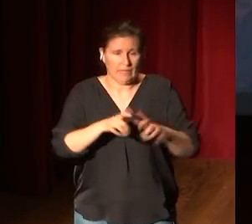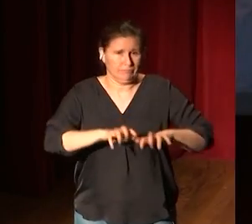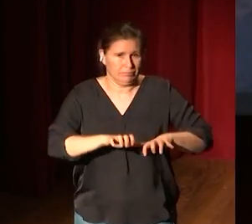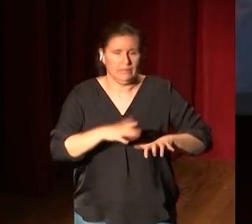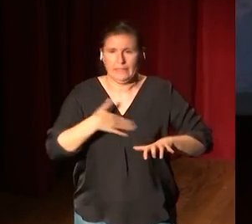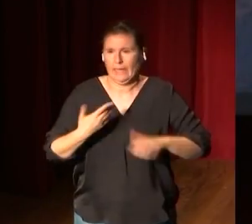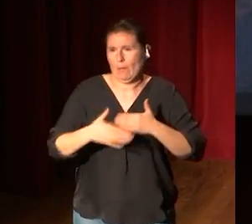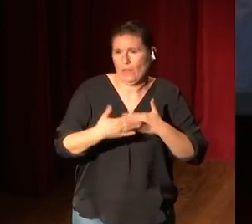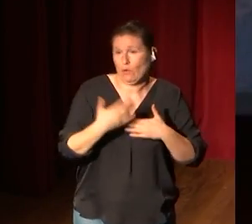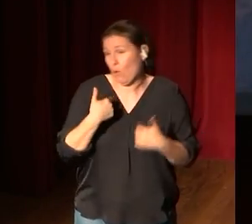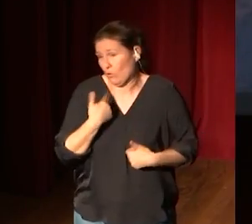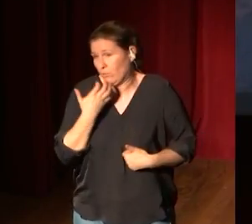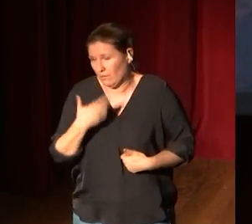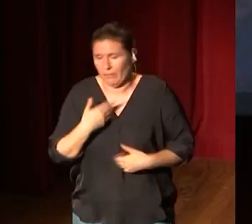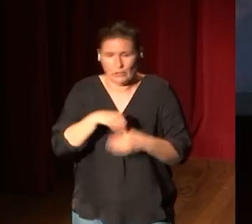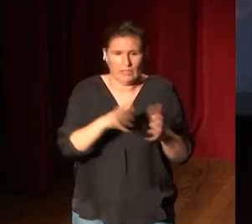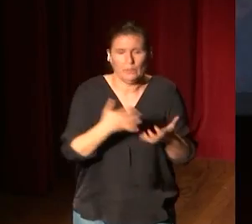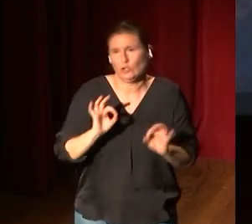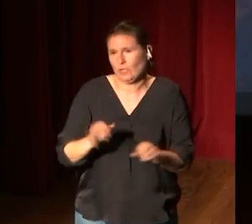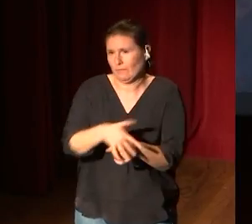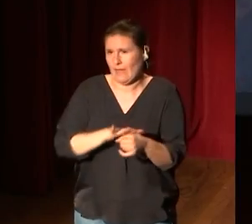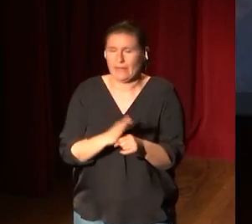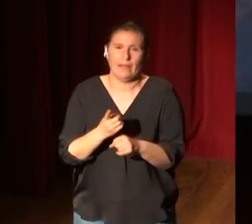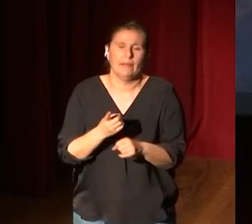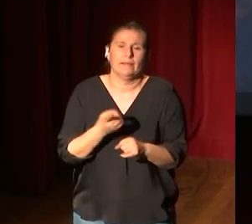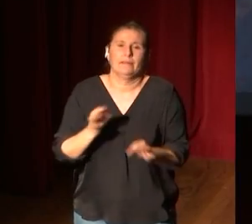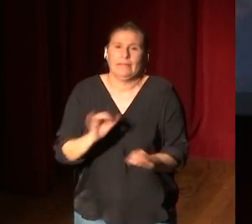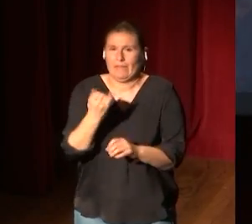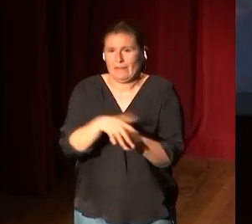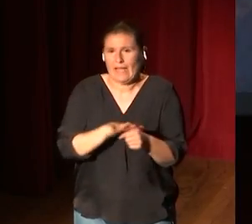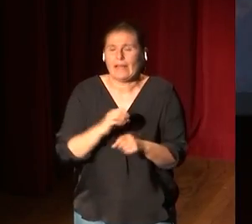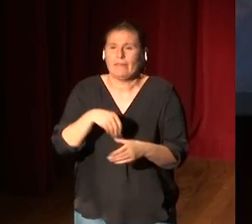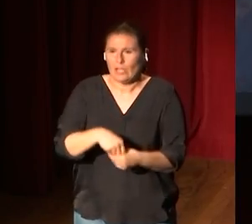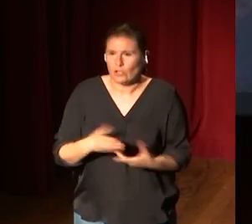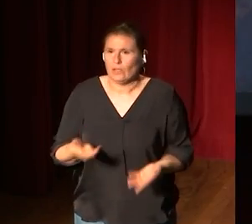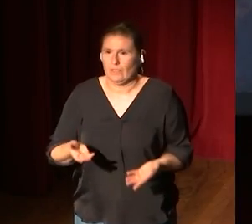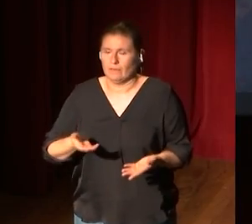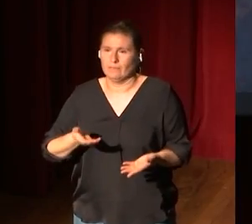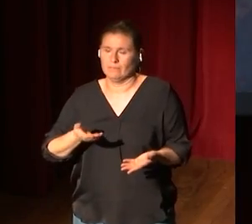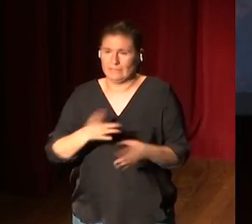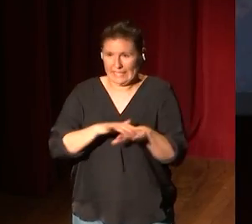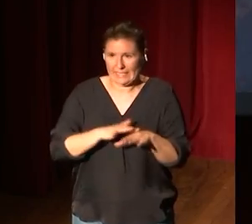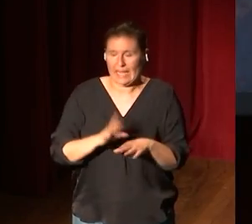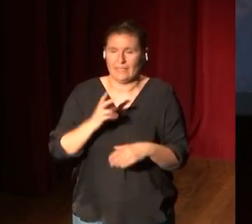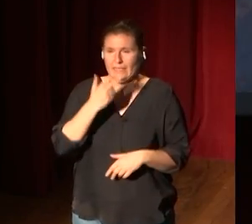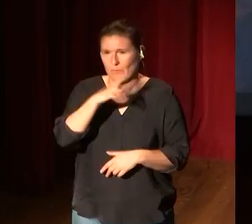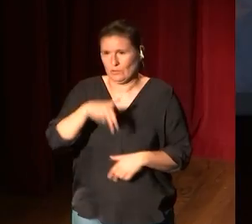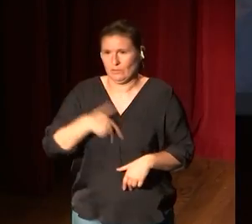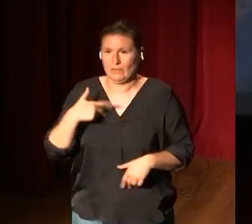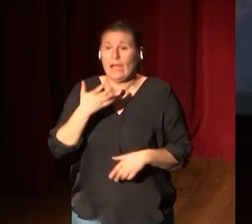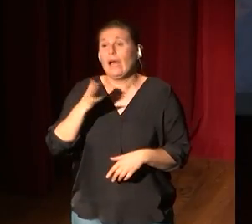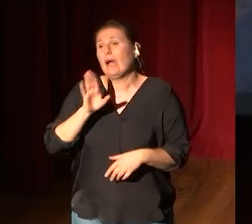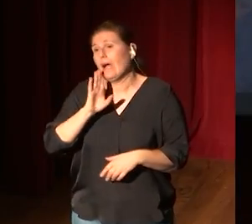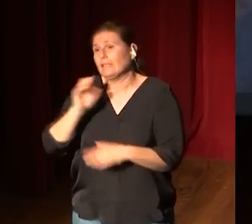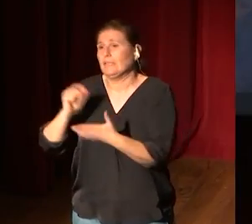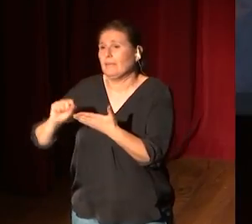moderno como puedo ser yo en Internet, porque para eso soy el jefe de área de desarrollo digital del Museo del Prado, tienes que escribir en Medium. Antes escribíamos en otros, en Tumblr, pero